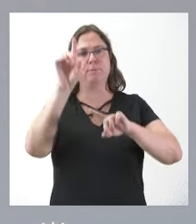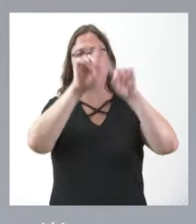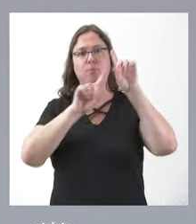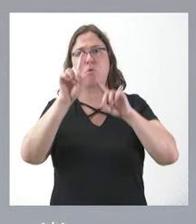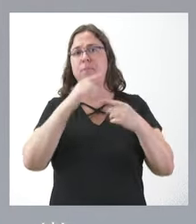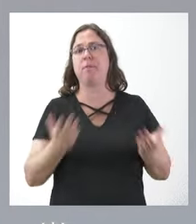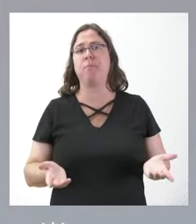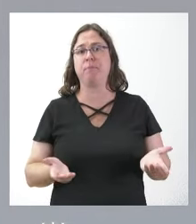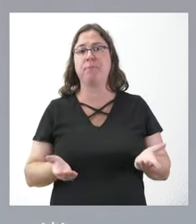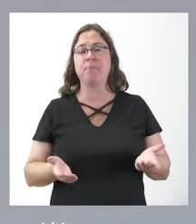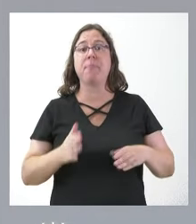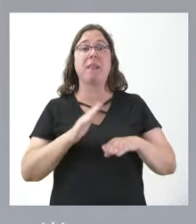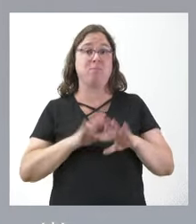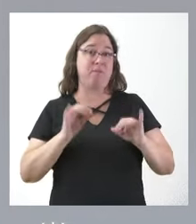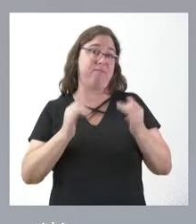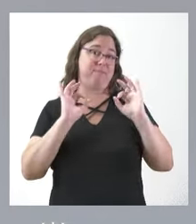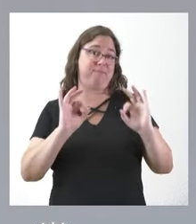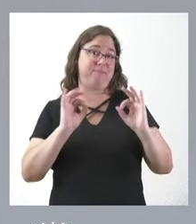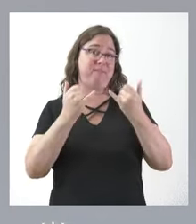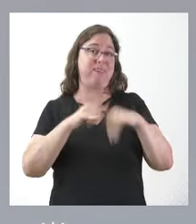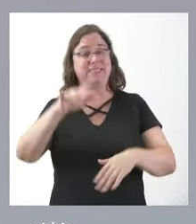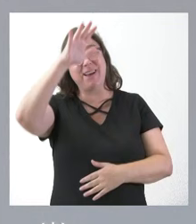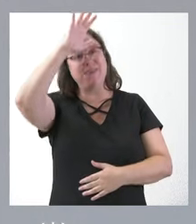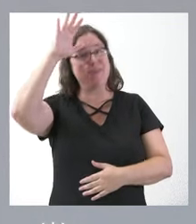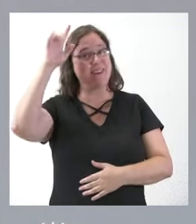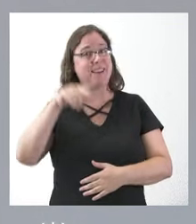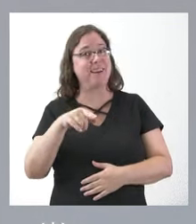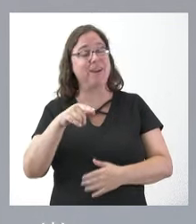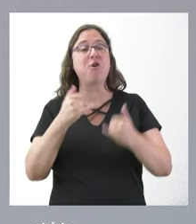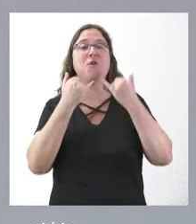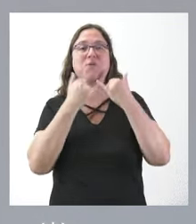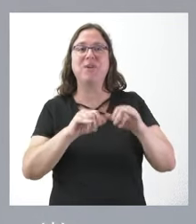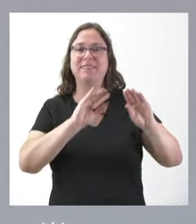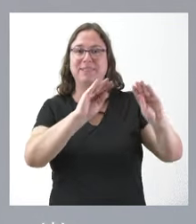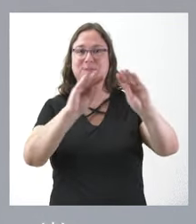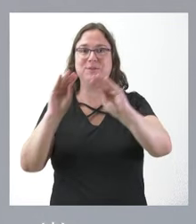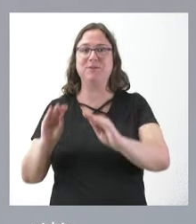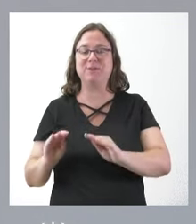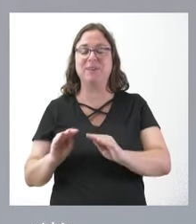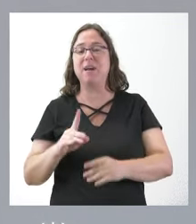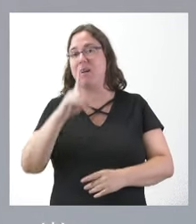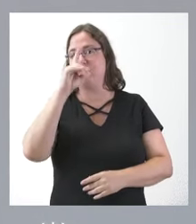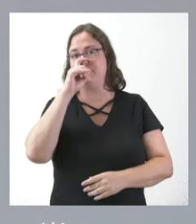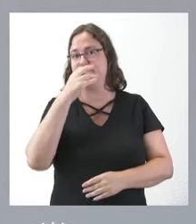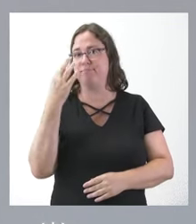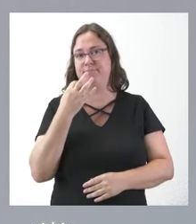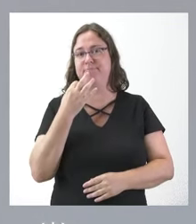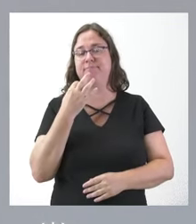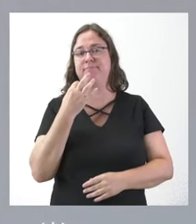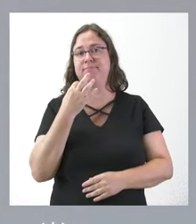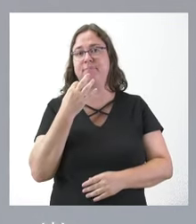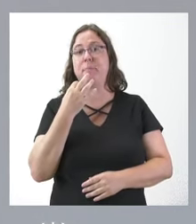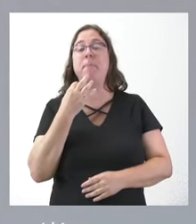precisamente en estas fechas, durante el verano, tienen sus fiestas patronales, recordando que la